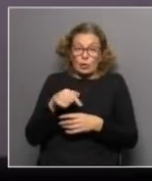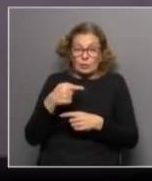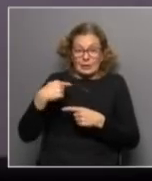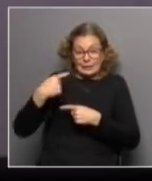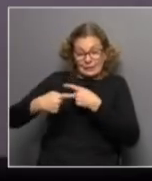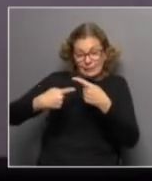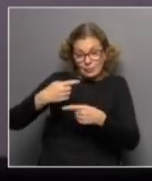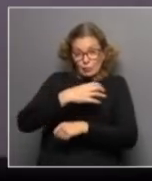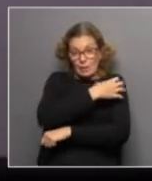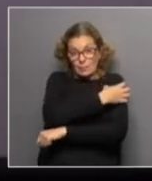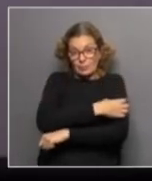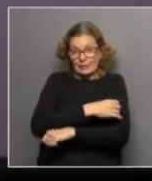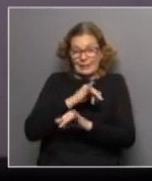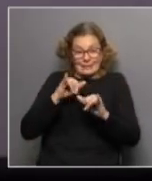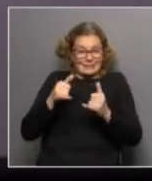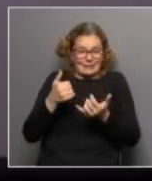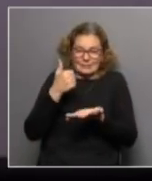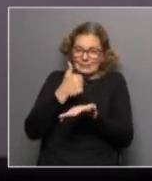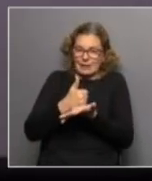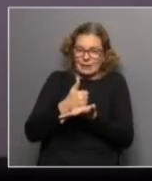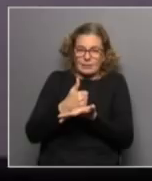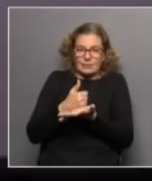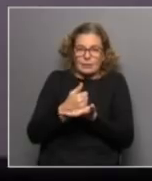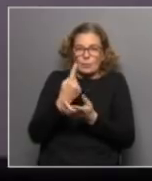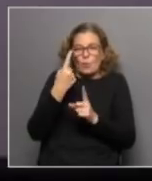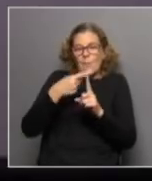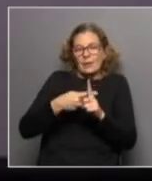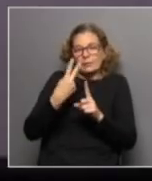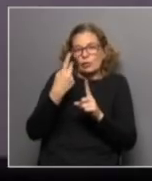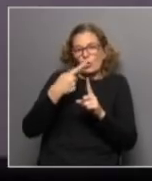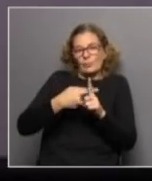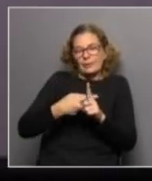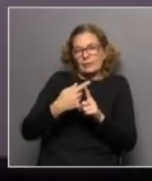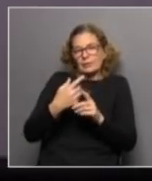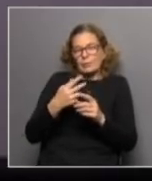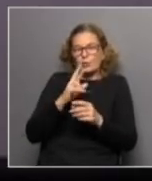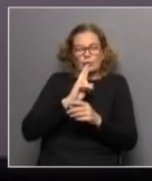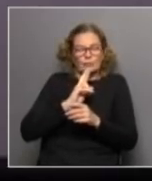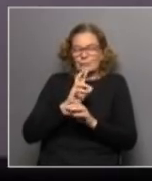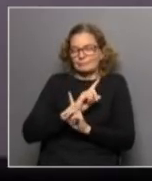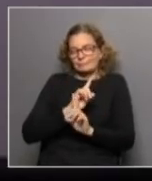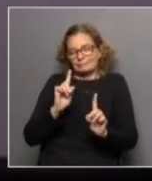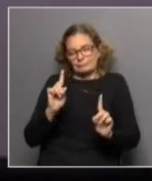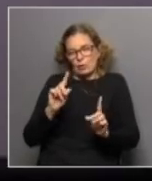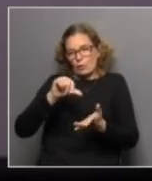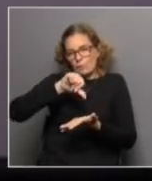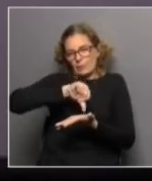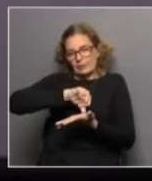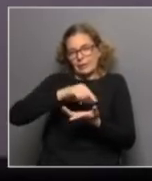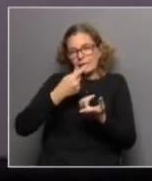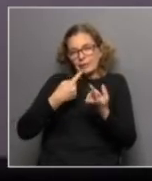crecimiento de la pobreza está pronto y en donde no va a pasar un mes ni dos ni tres que lo vamos a resolver como país